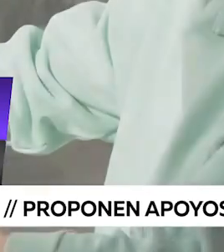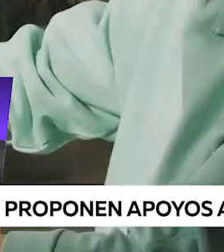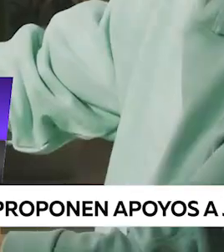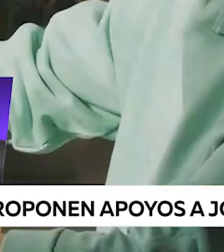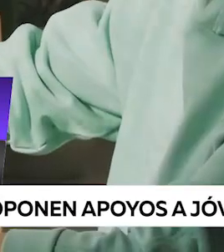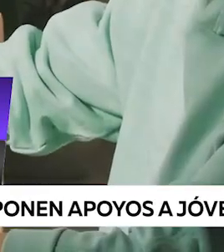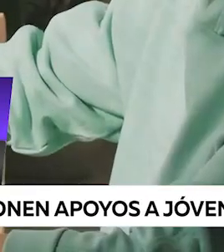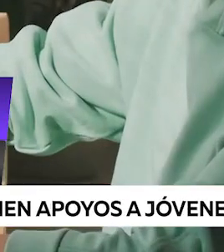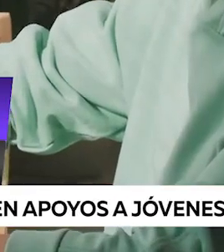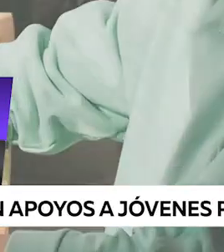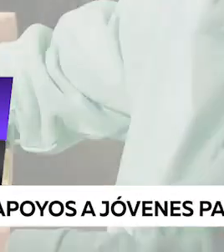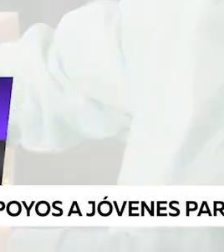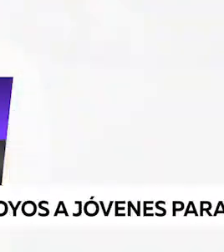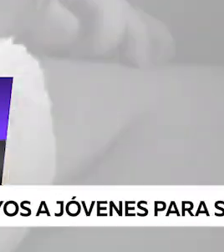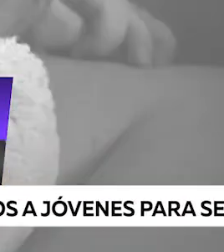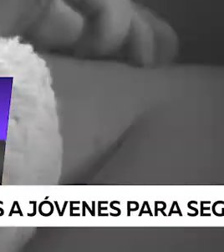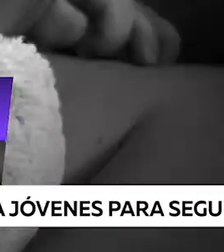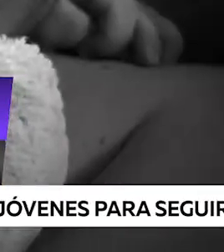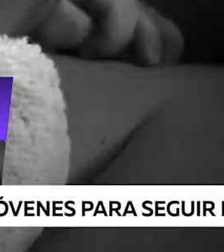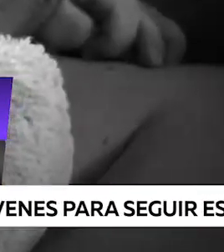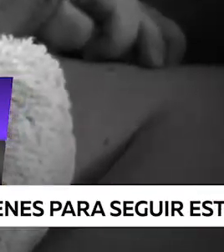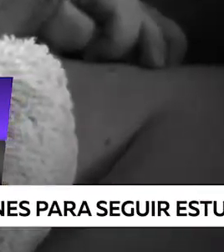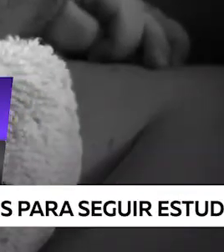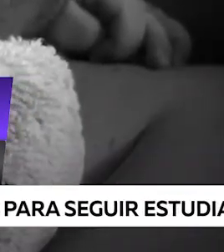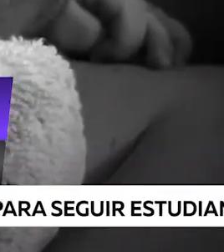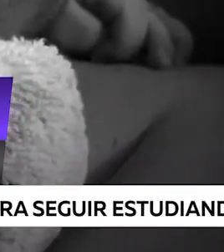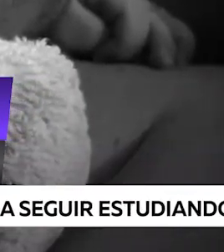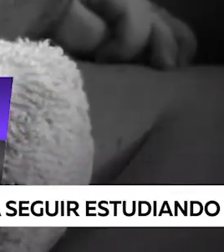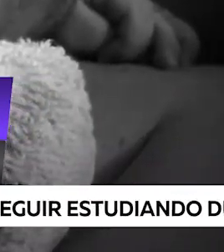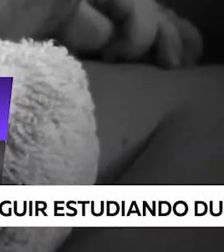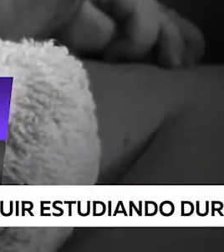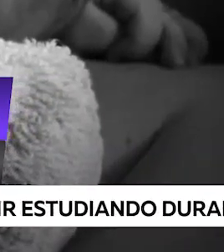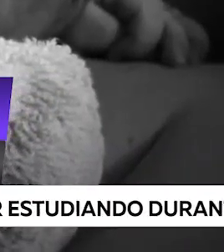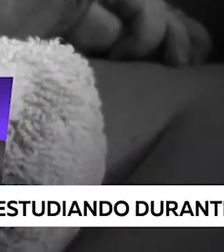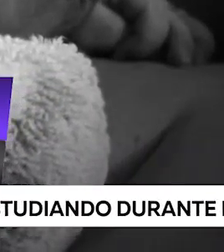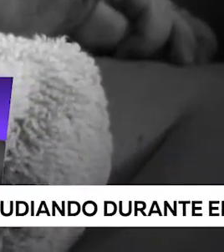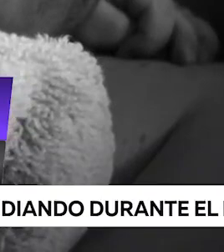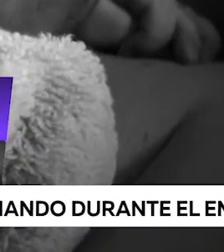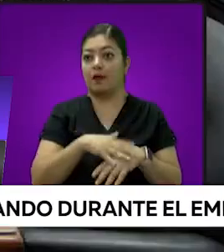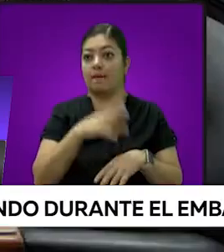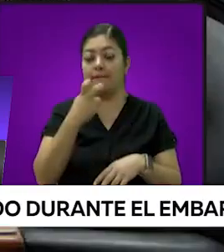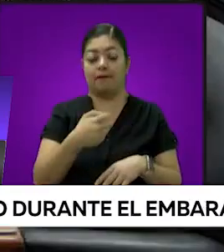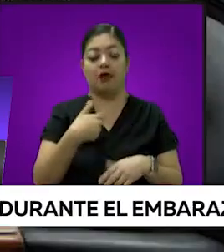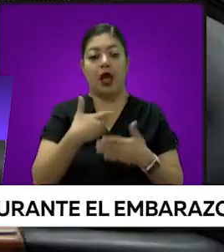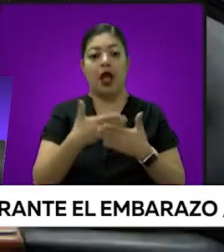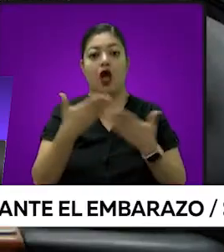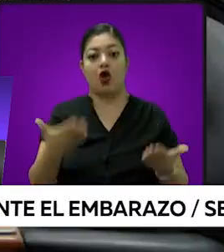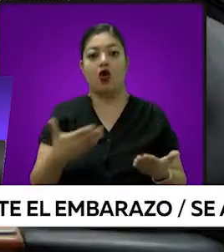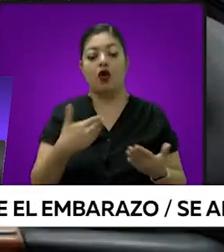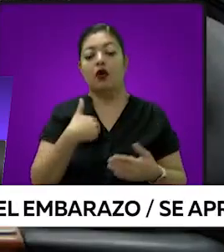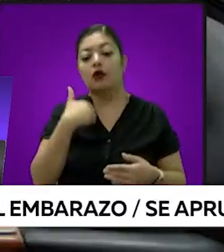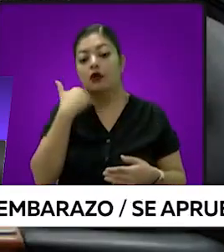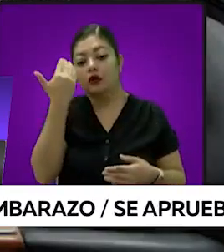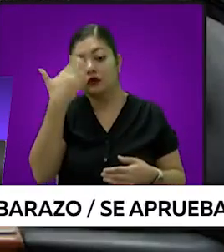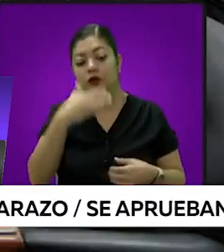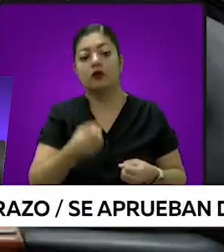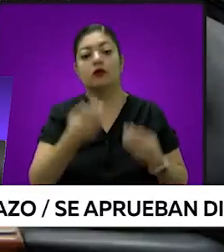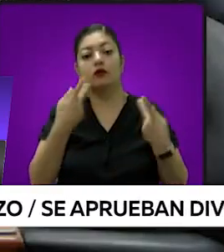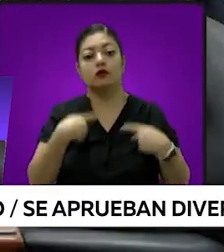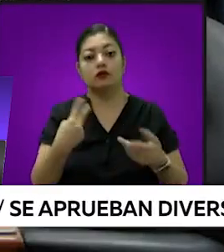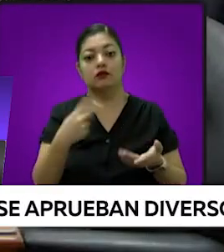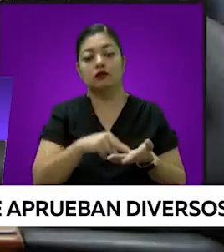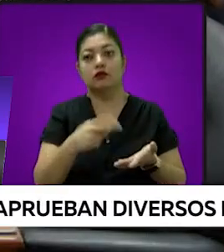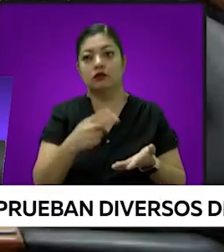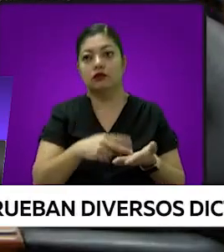y que ellas tengan un espacio digno donde se les permita contar con espacios adaptados y seguros de lactancia. Dentro del artículo 28 de la Ley de